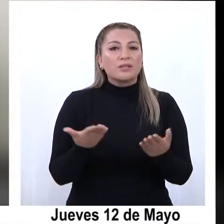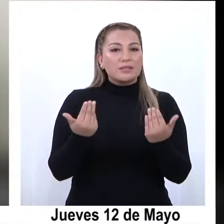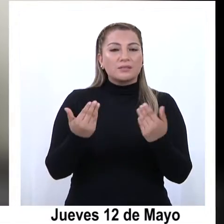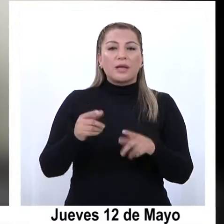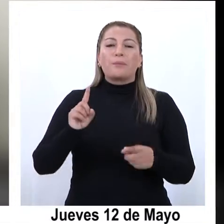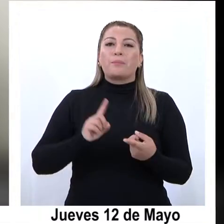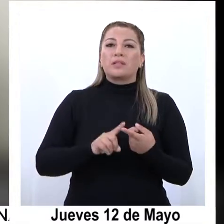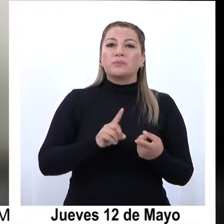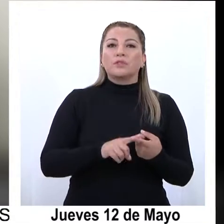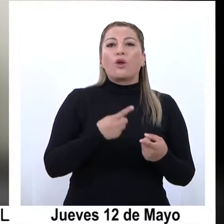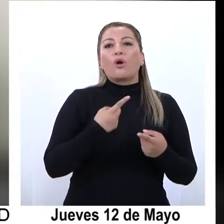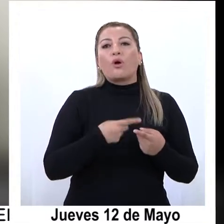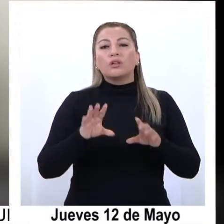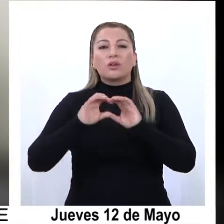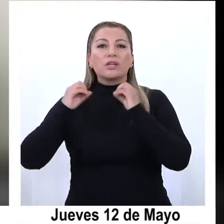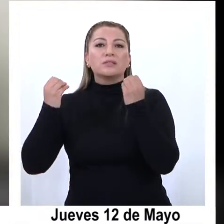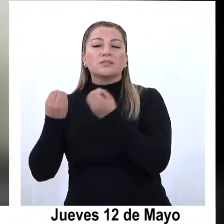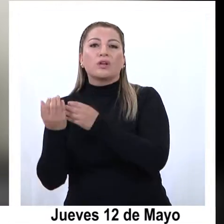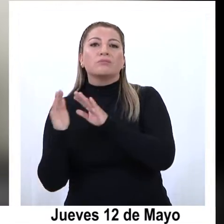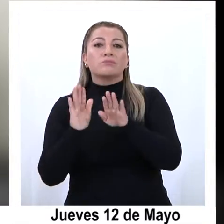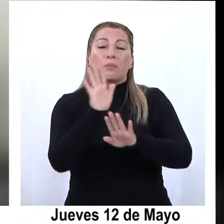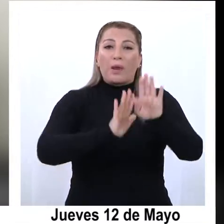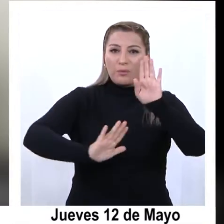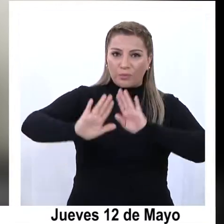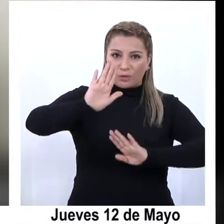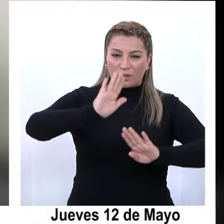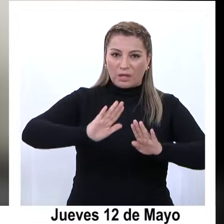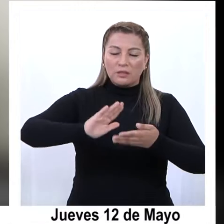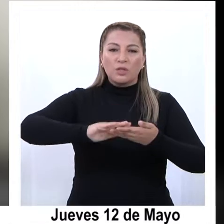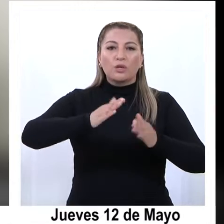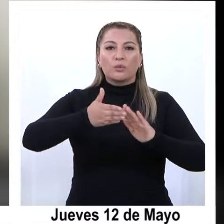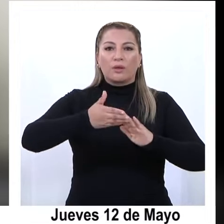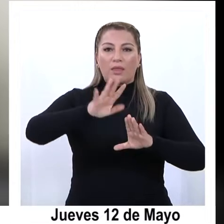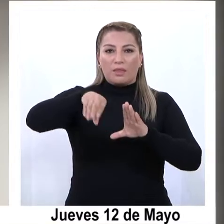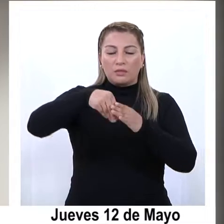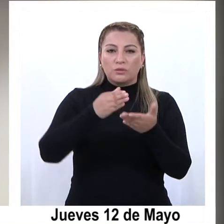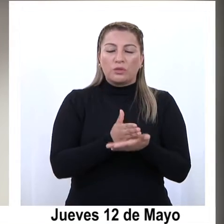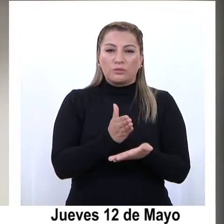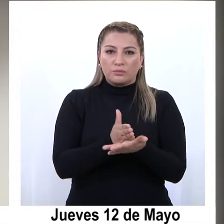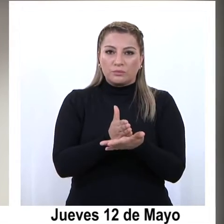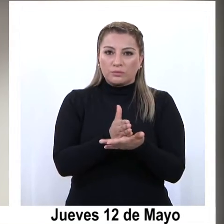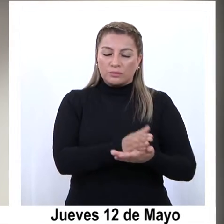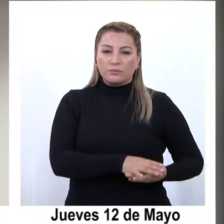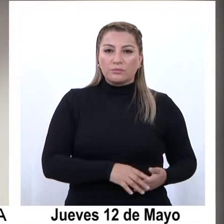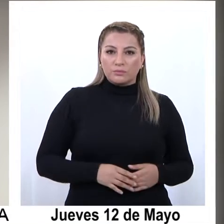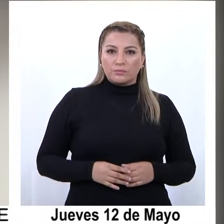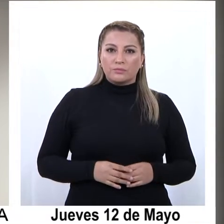participación de otros organismos para proteger a las comunidades educativas.